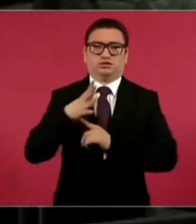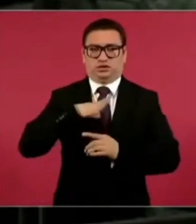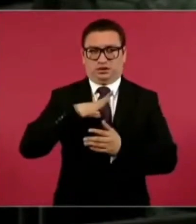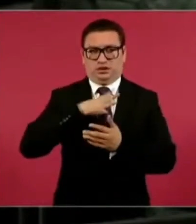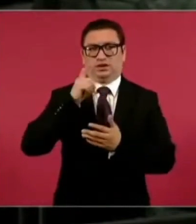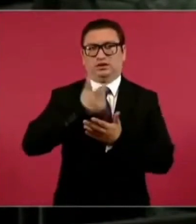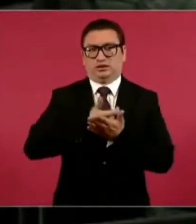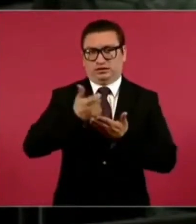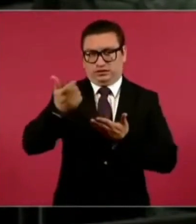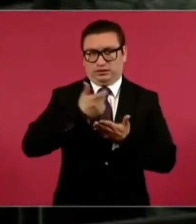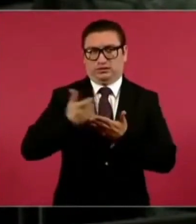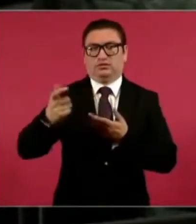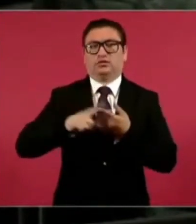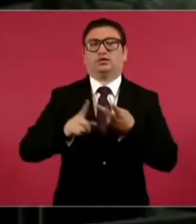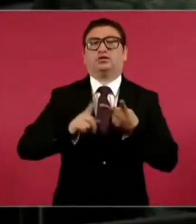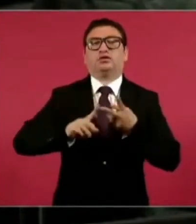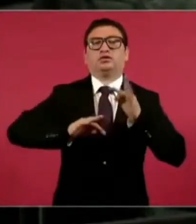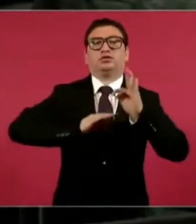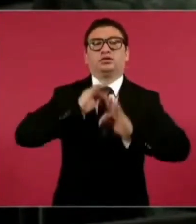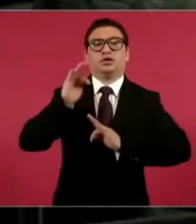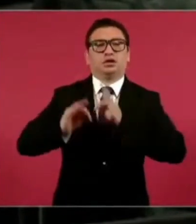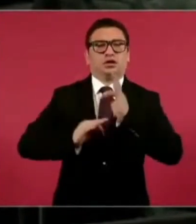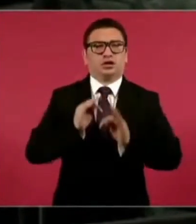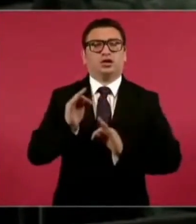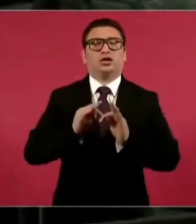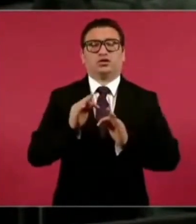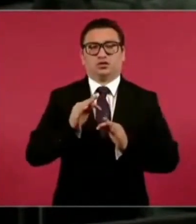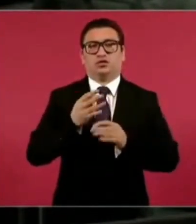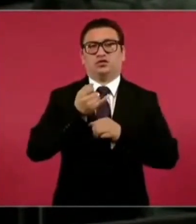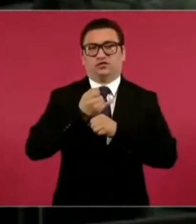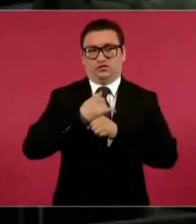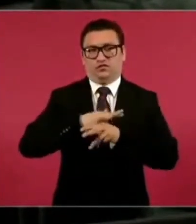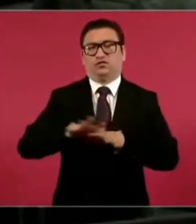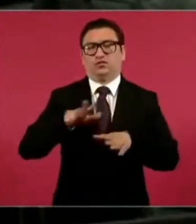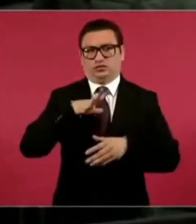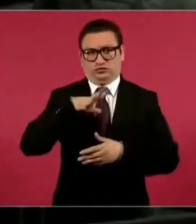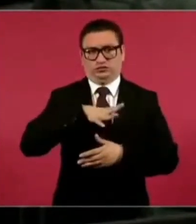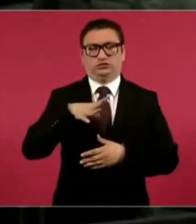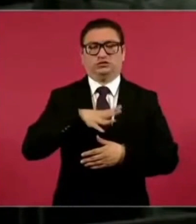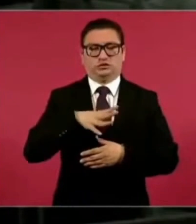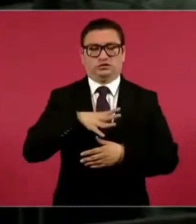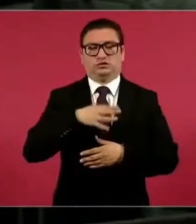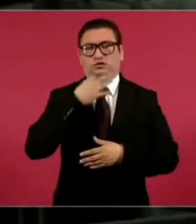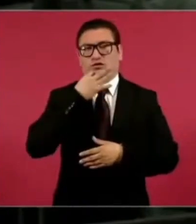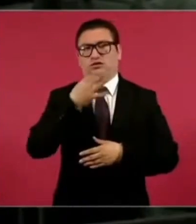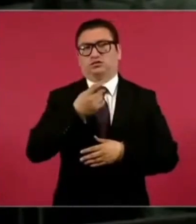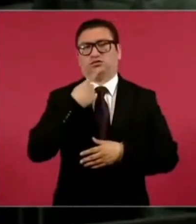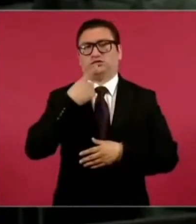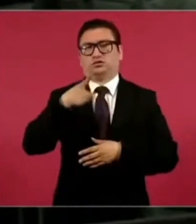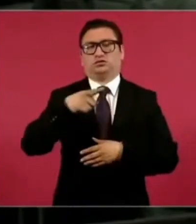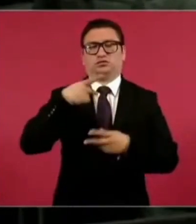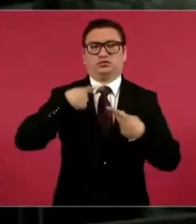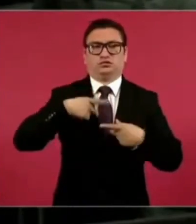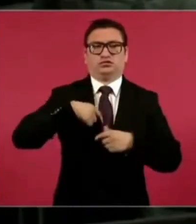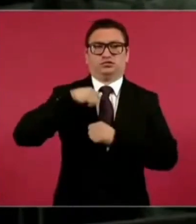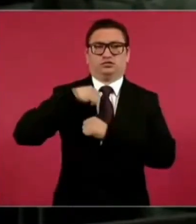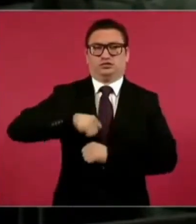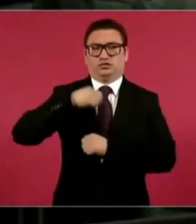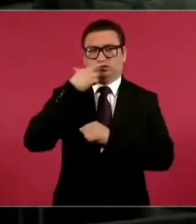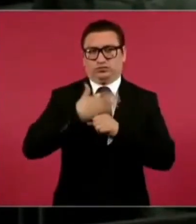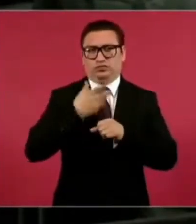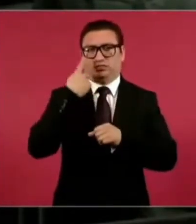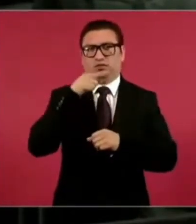Y en torno al tema del trato se ha dado información, se ha informado a quienes están a cargo para que